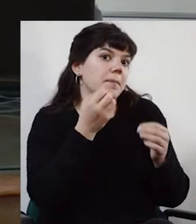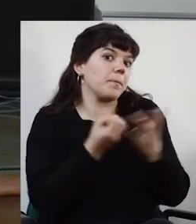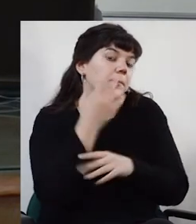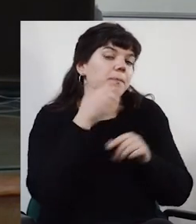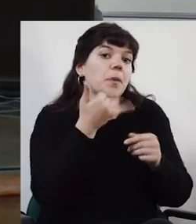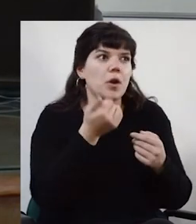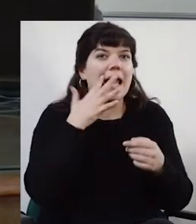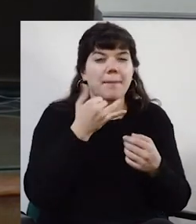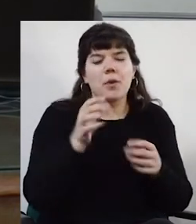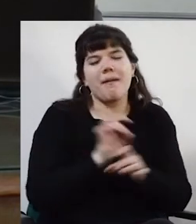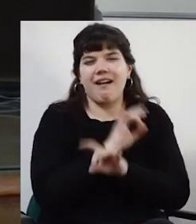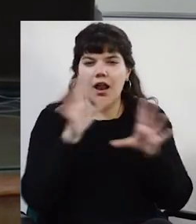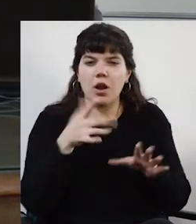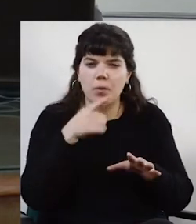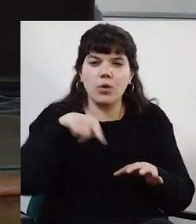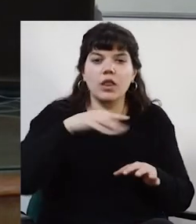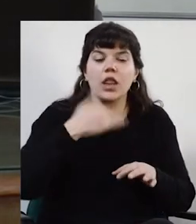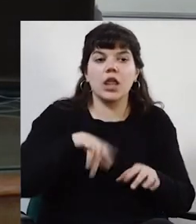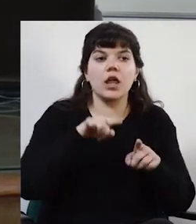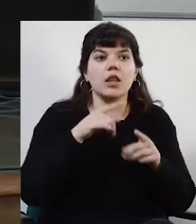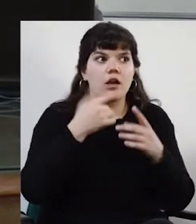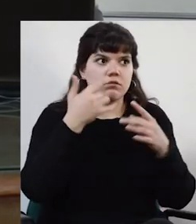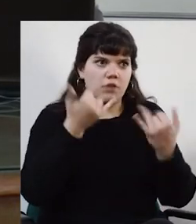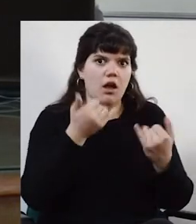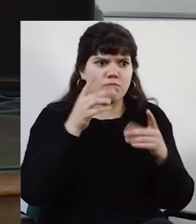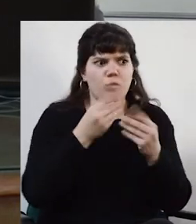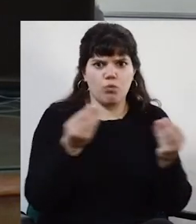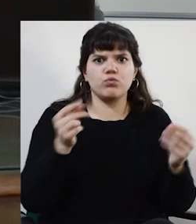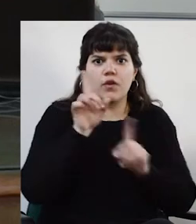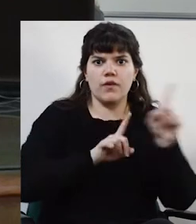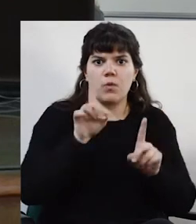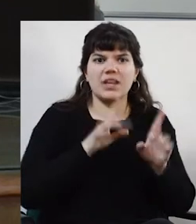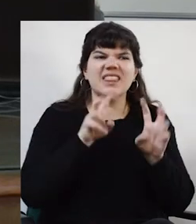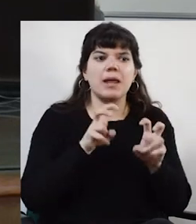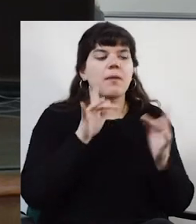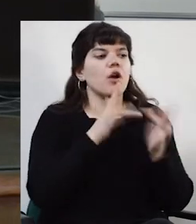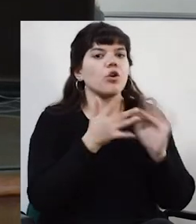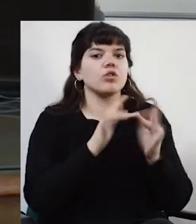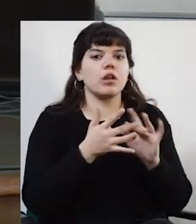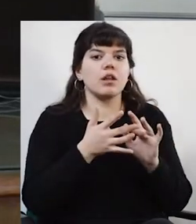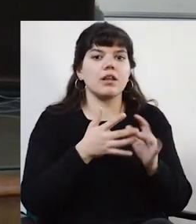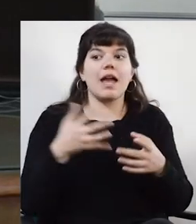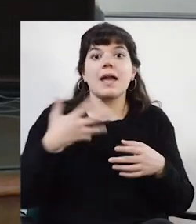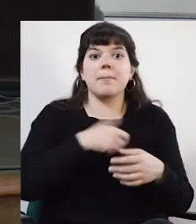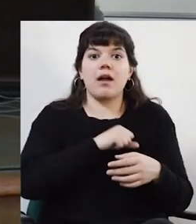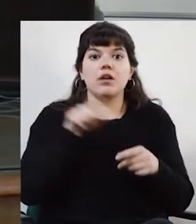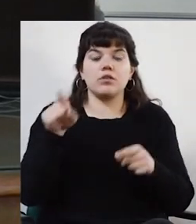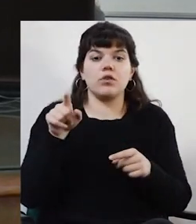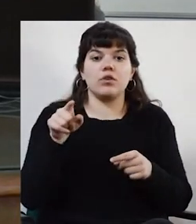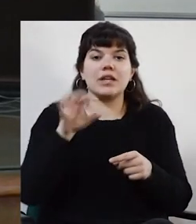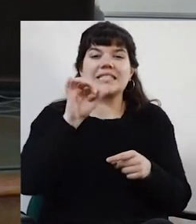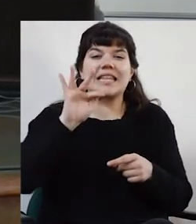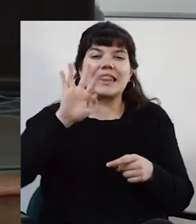El ejemplo más claro que tenemos nosotros, que hay un montón o varias en la universidad, son las redes con la cooperación española, las redes CITED,